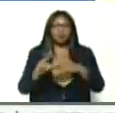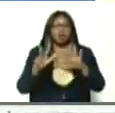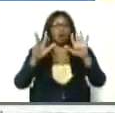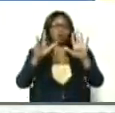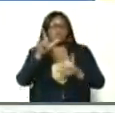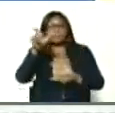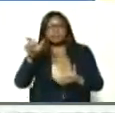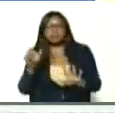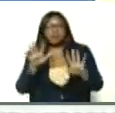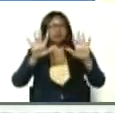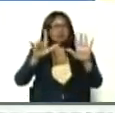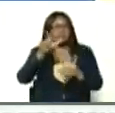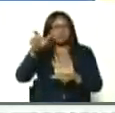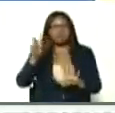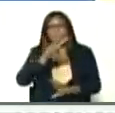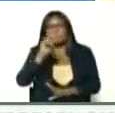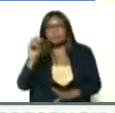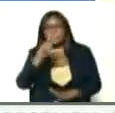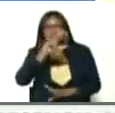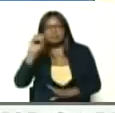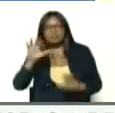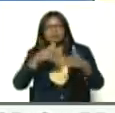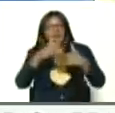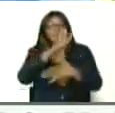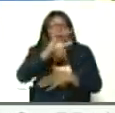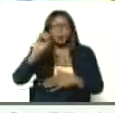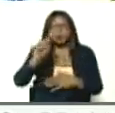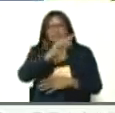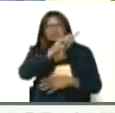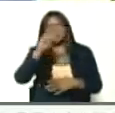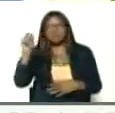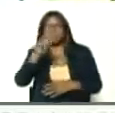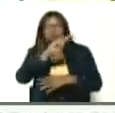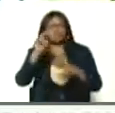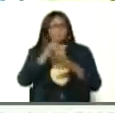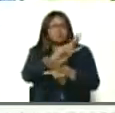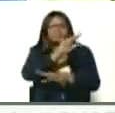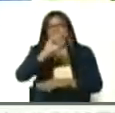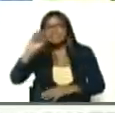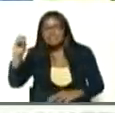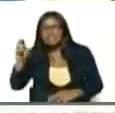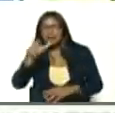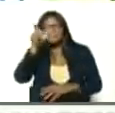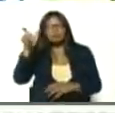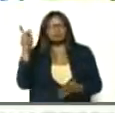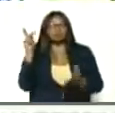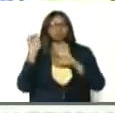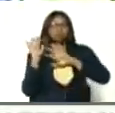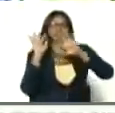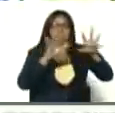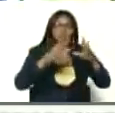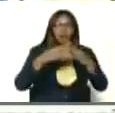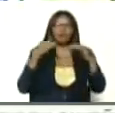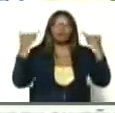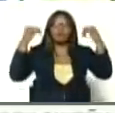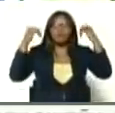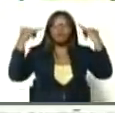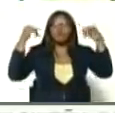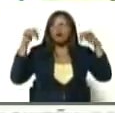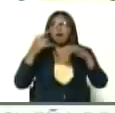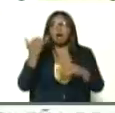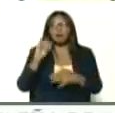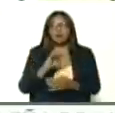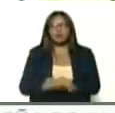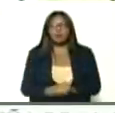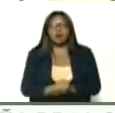personas, diez, veinte, treinta, cincuenta, cien, doscientos, trescientos, y la mega rumba, ayer, había una mega rumba,